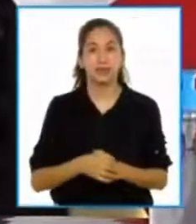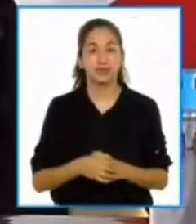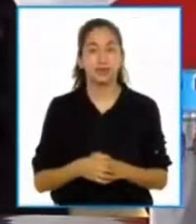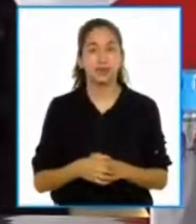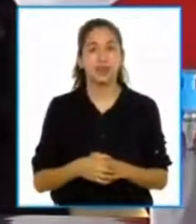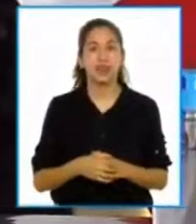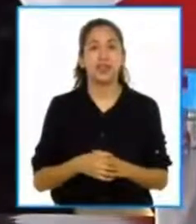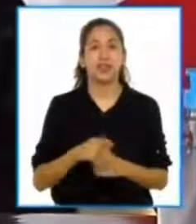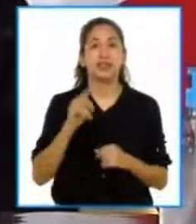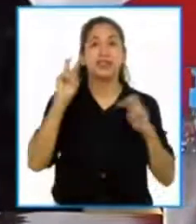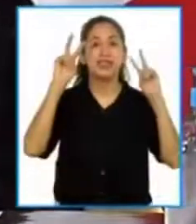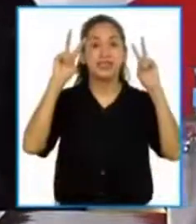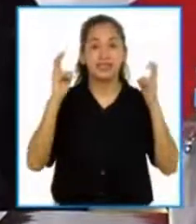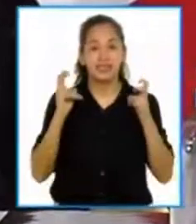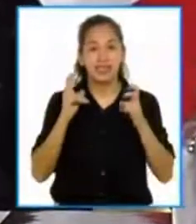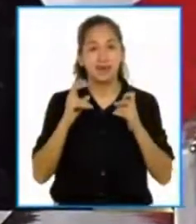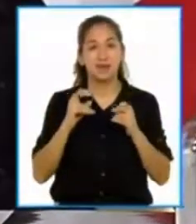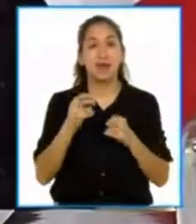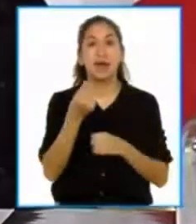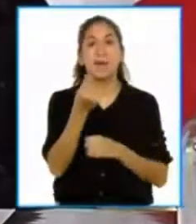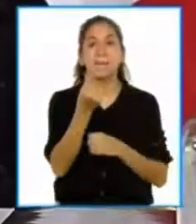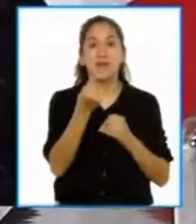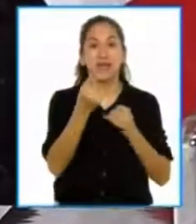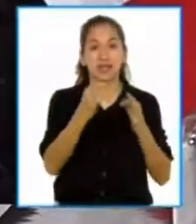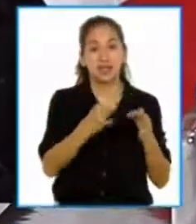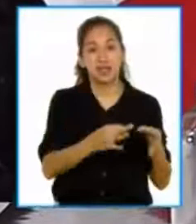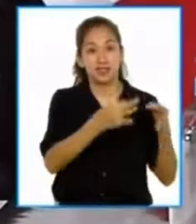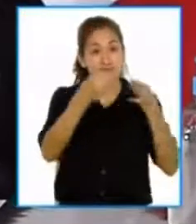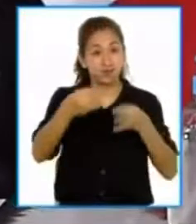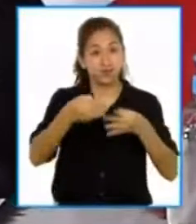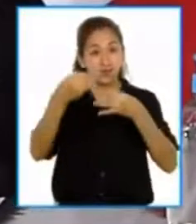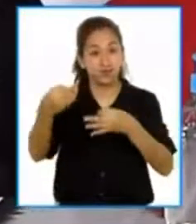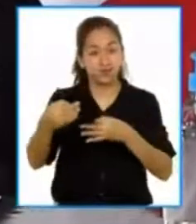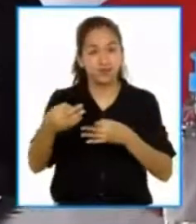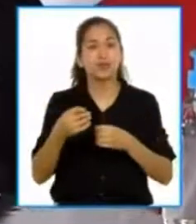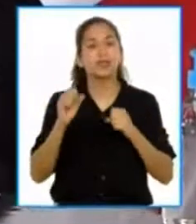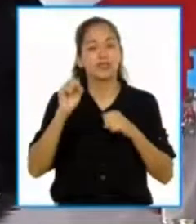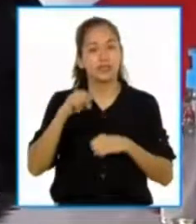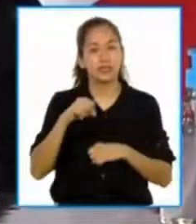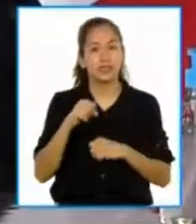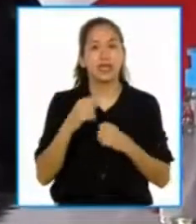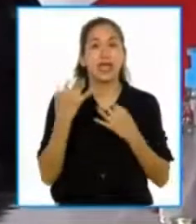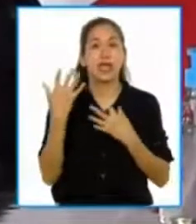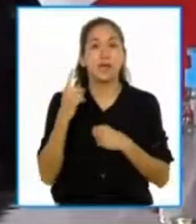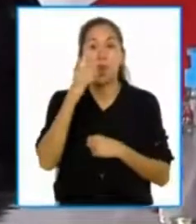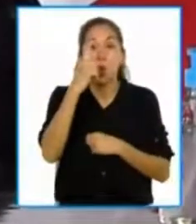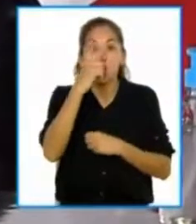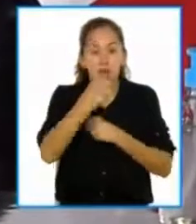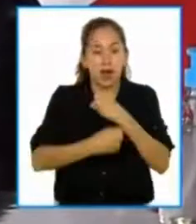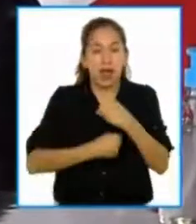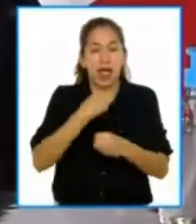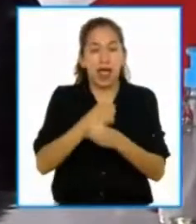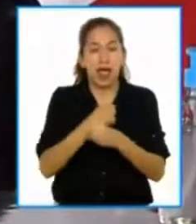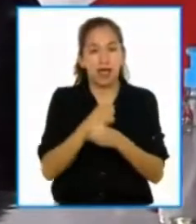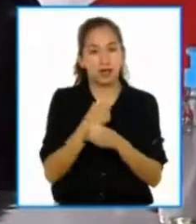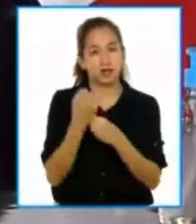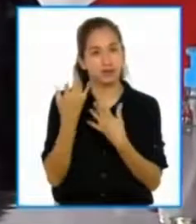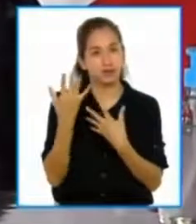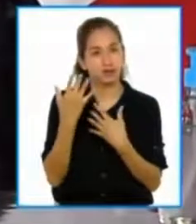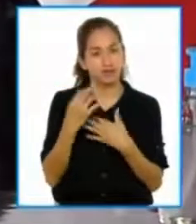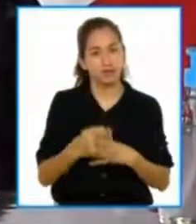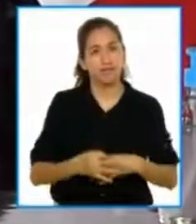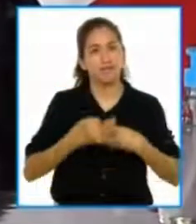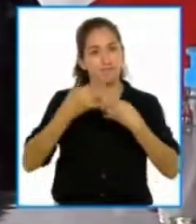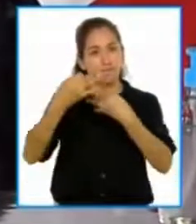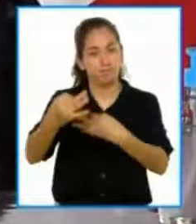Las reprogramaciones van a permitir un año más de gracia y hasta tres